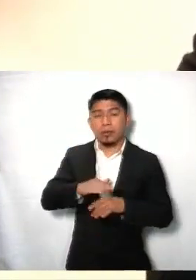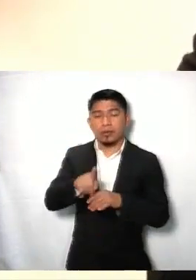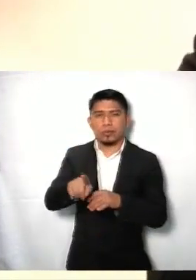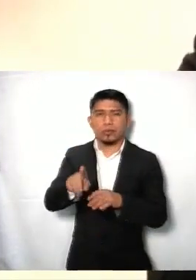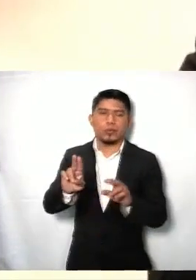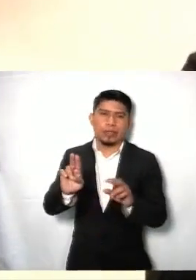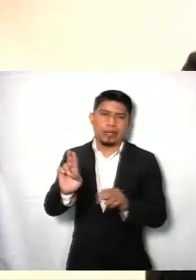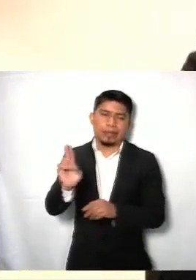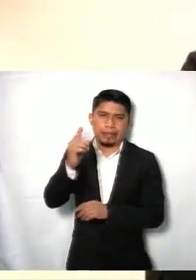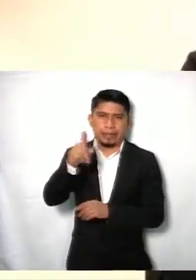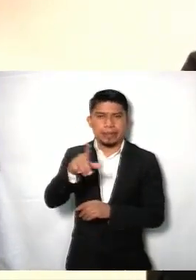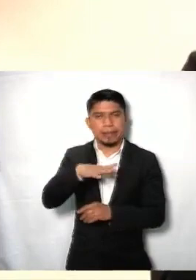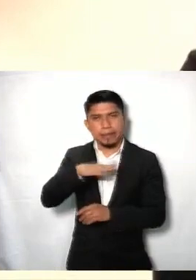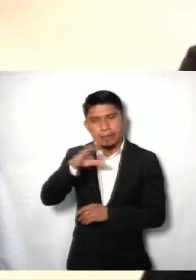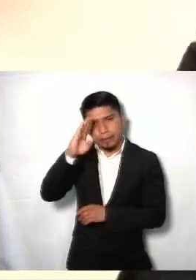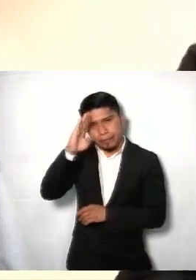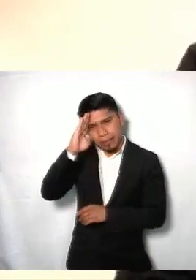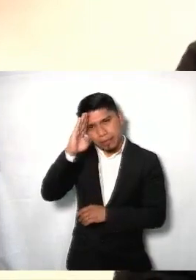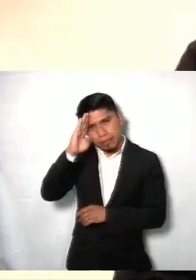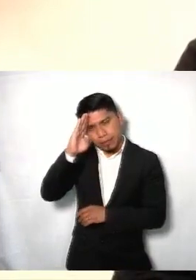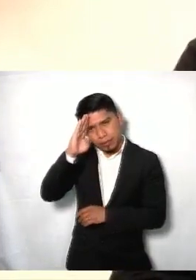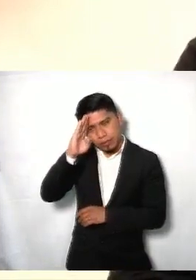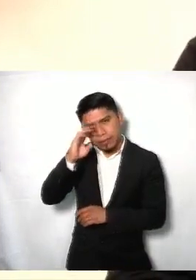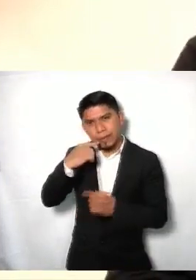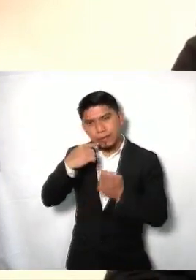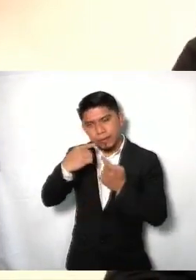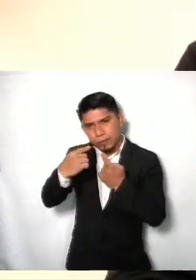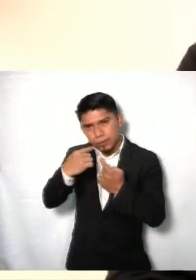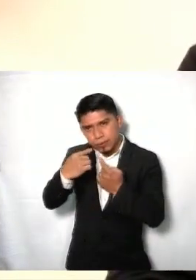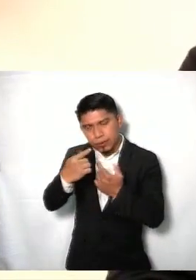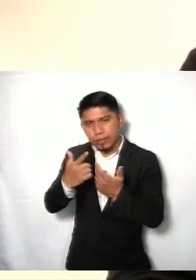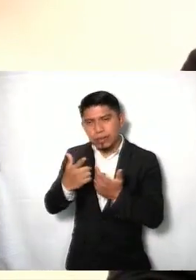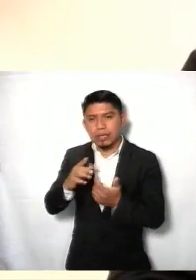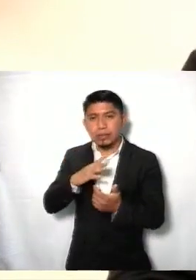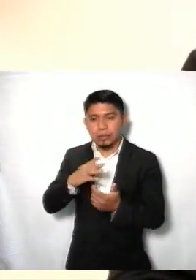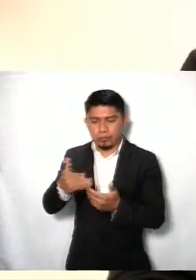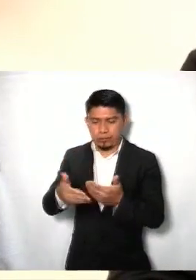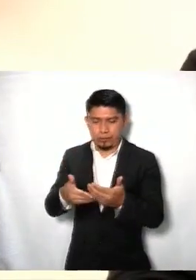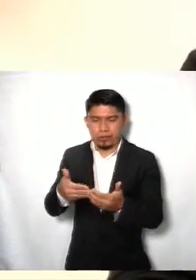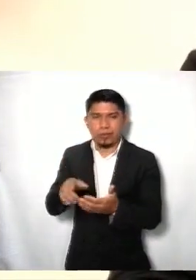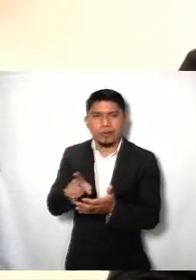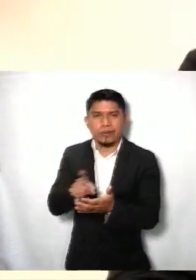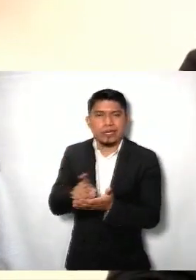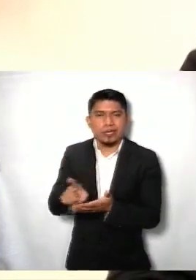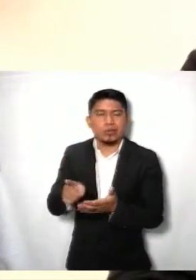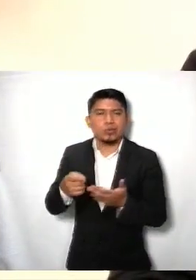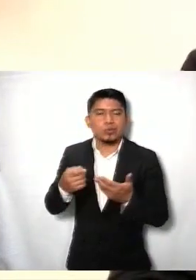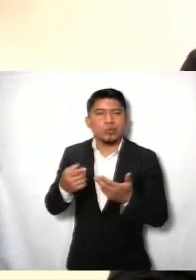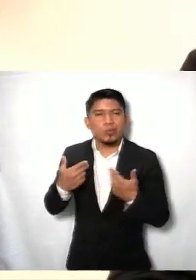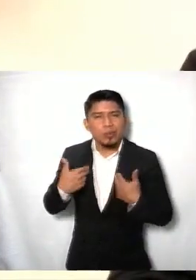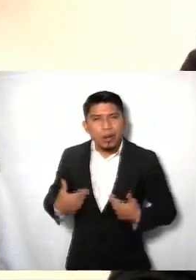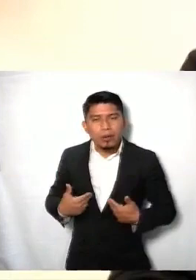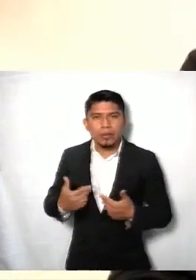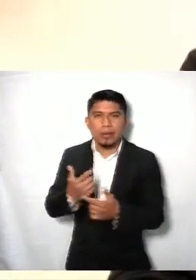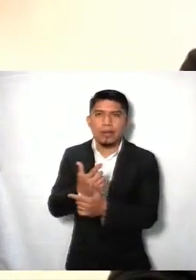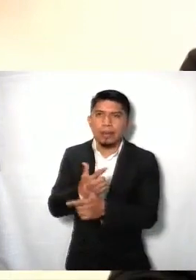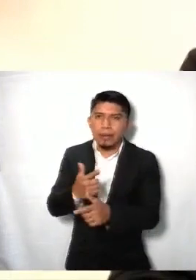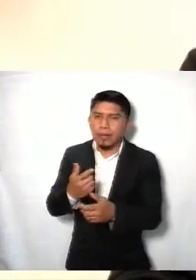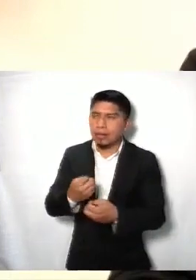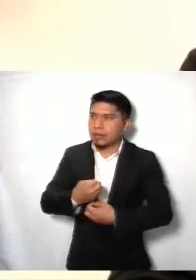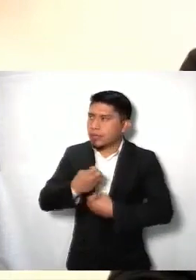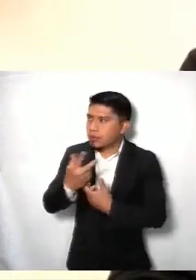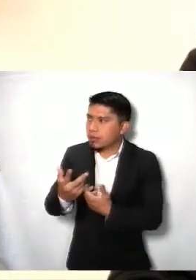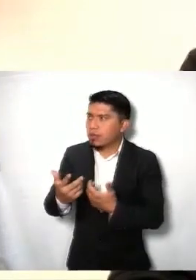se genera pensamiento crítico, donde se genera, donde se potencian, digamos, los derechos humanos, libertad de expresión, libertad de